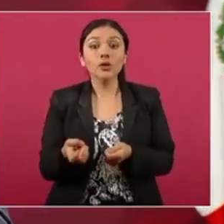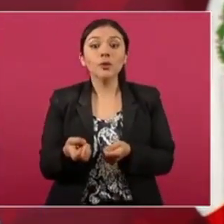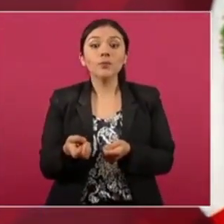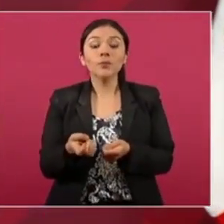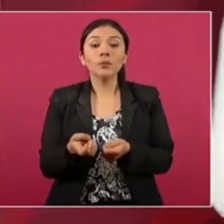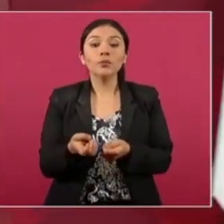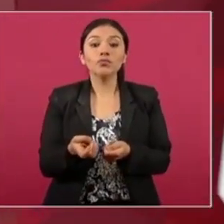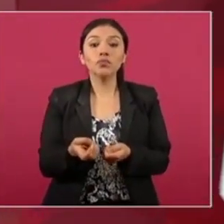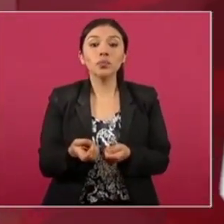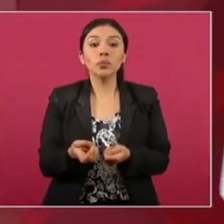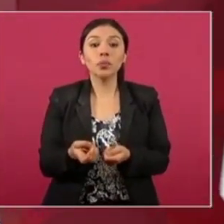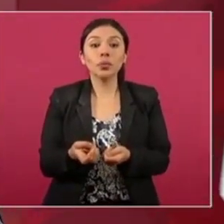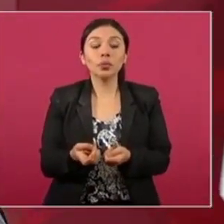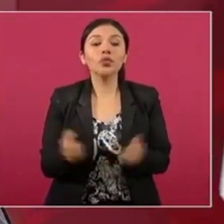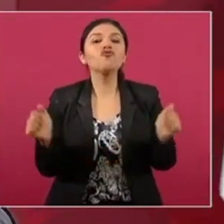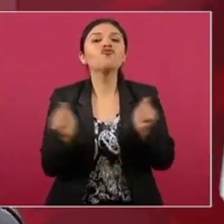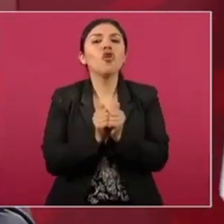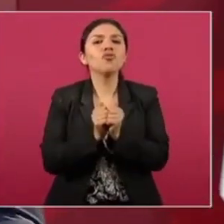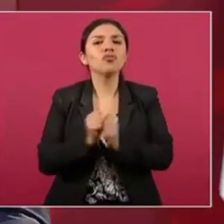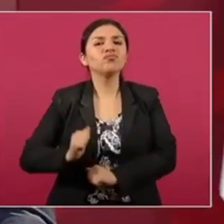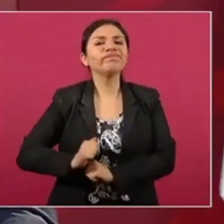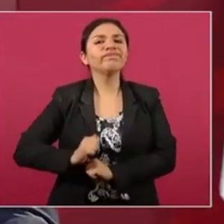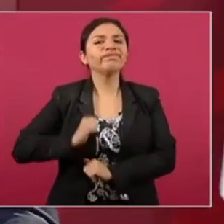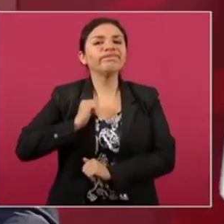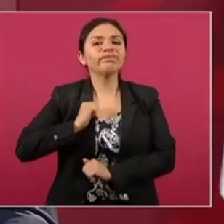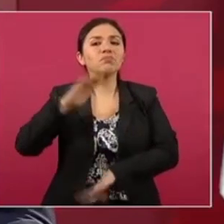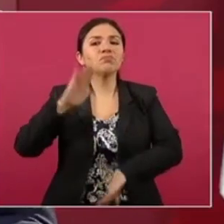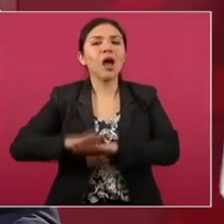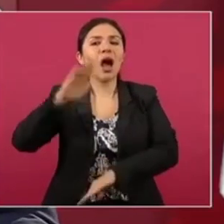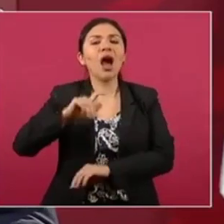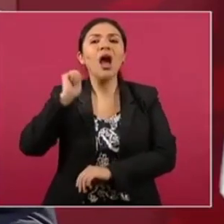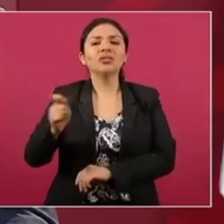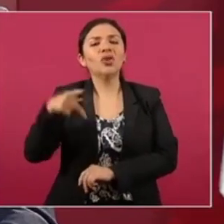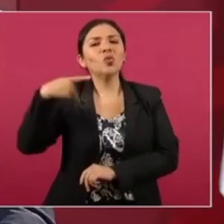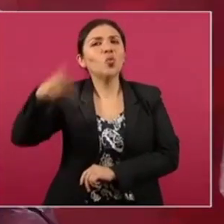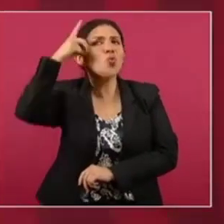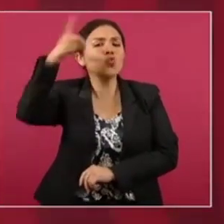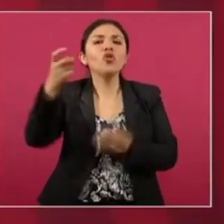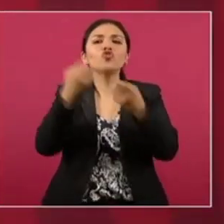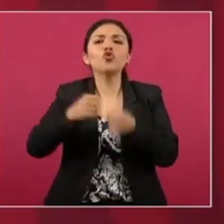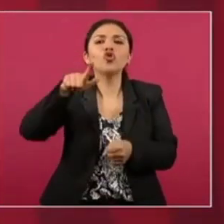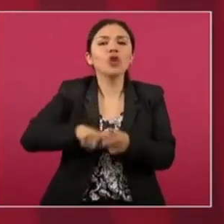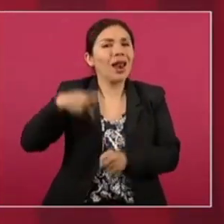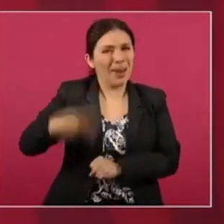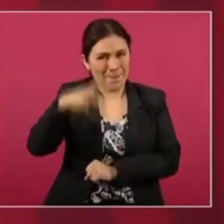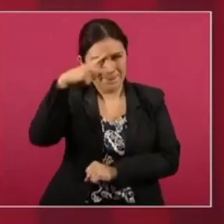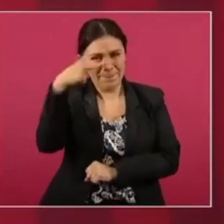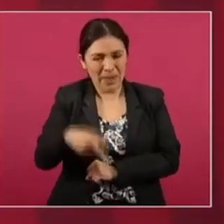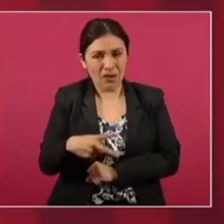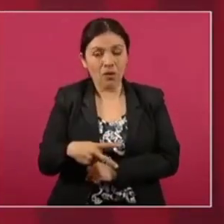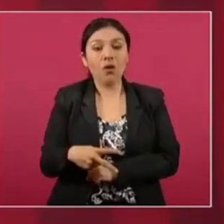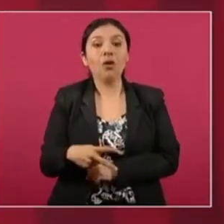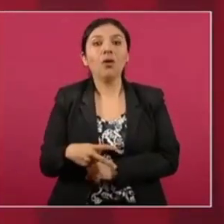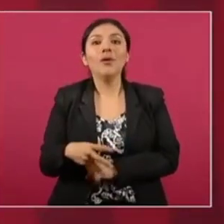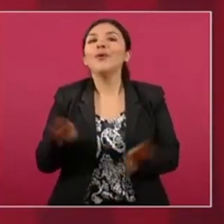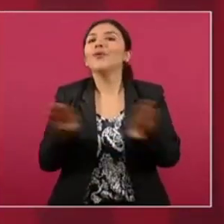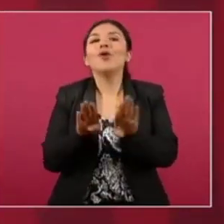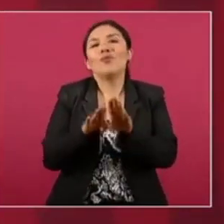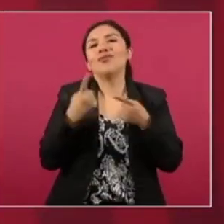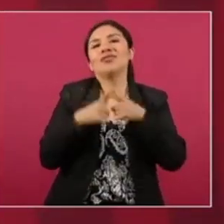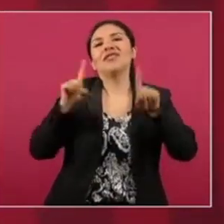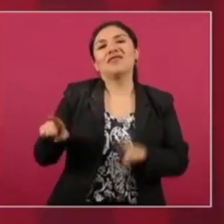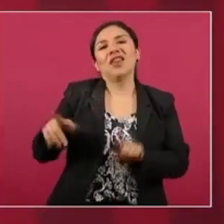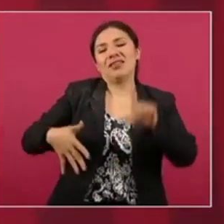y hay un predominio de la propiedad social en México, lo que no pasa en Centroamérica,